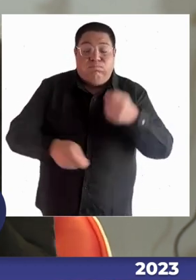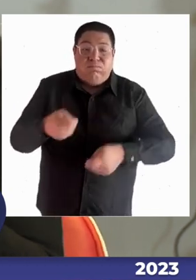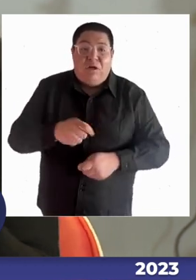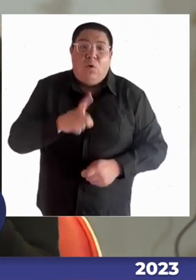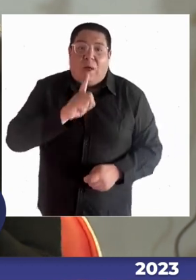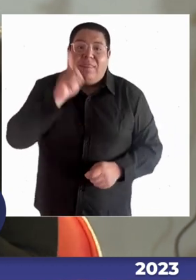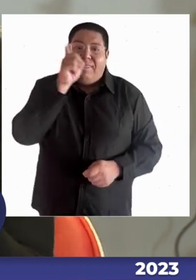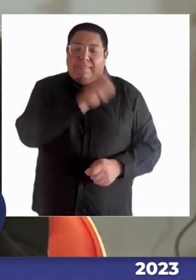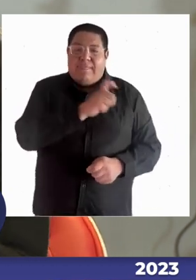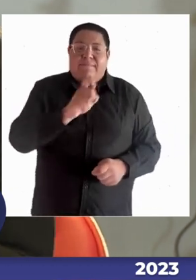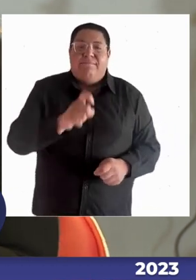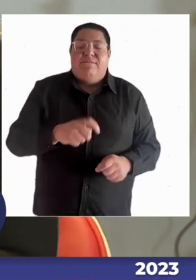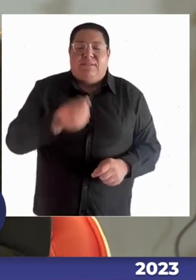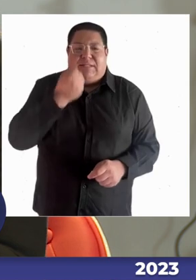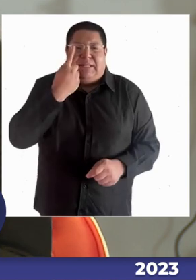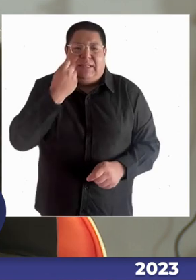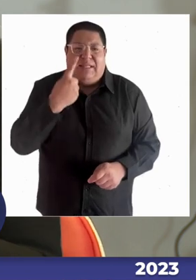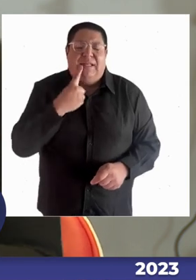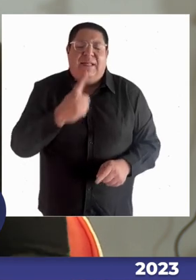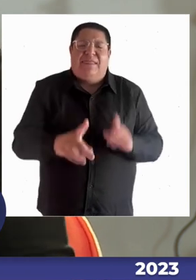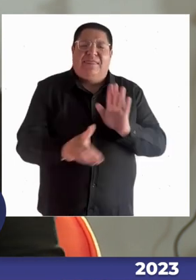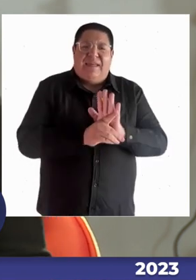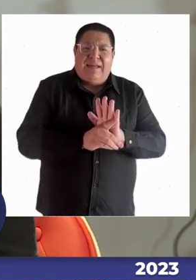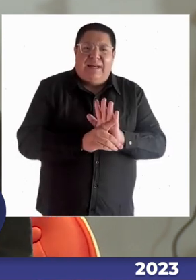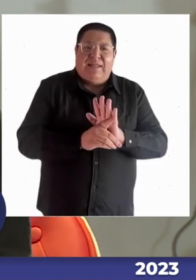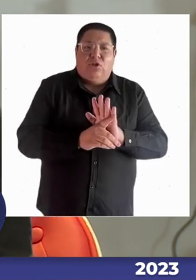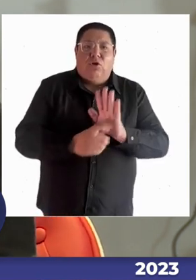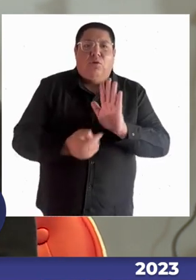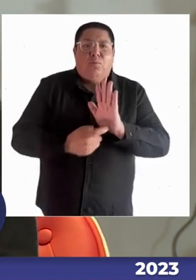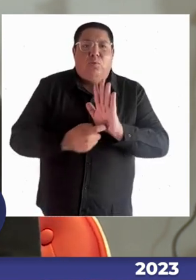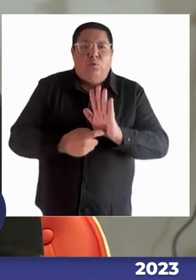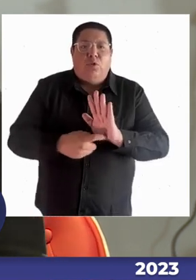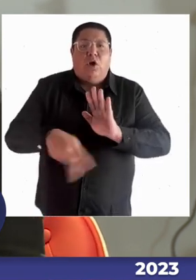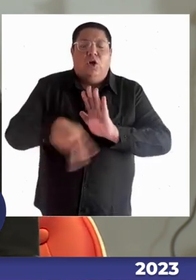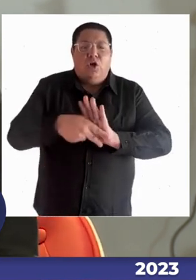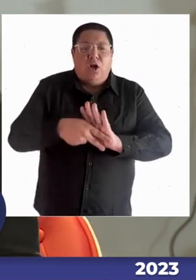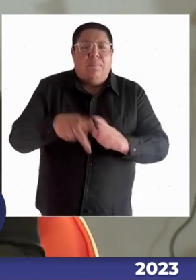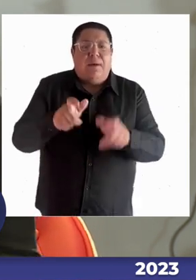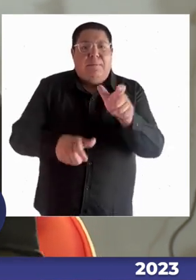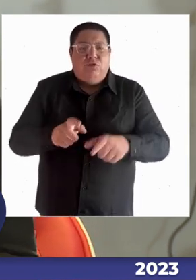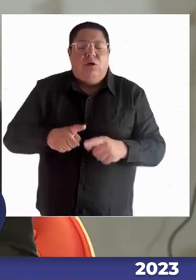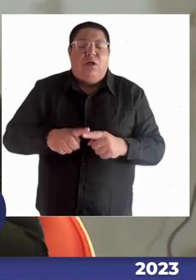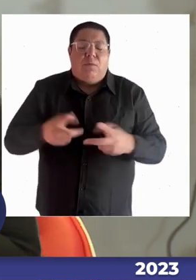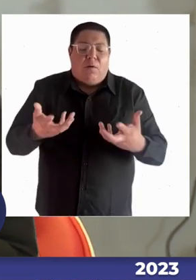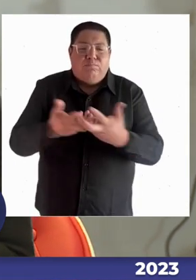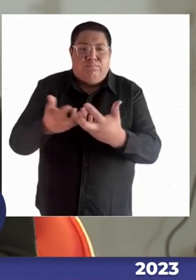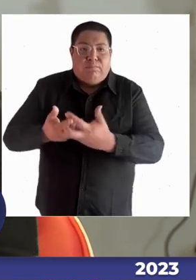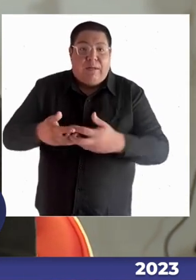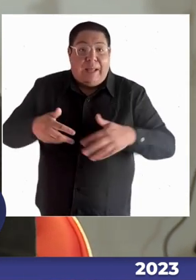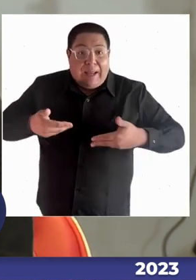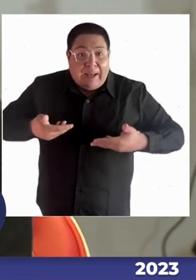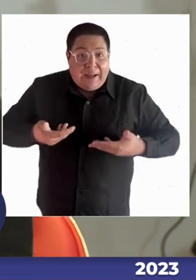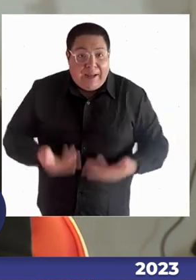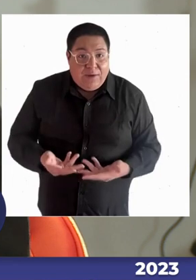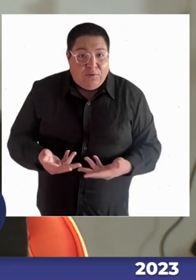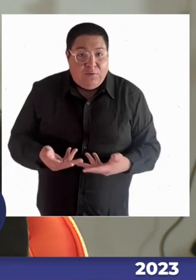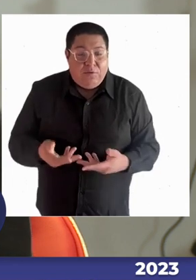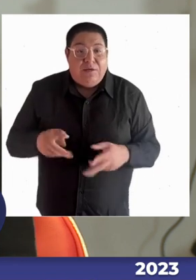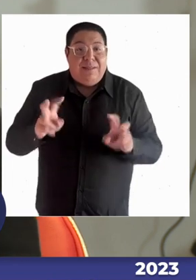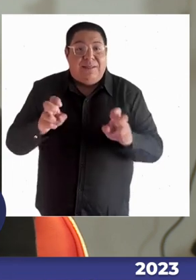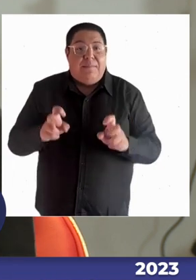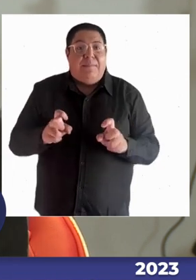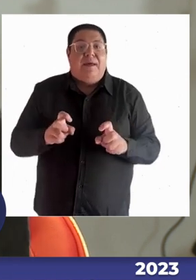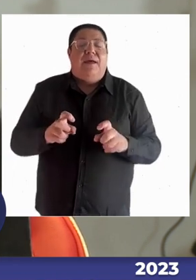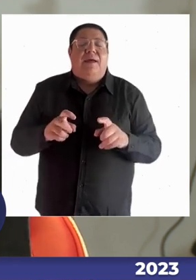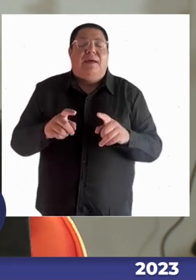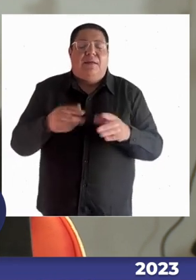Está sujeta a un montón de decretos, normas y leyes que están asociadas. Hoy día tenemos desde la División de Educación General, que trabajamos